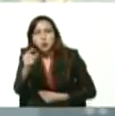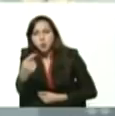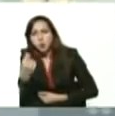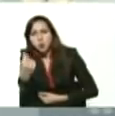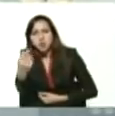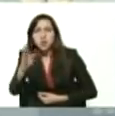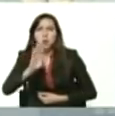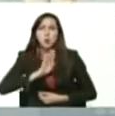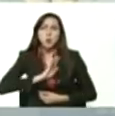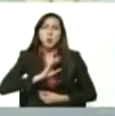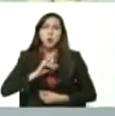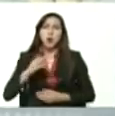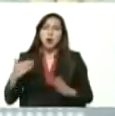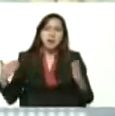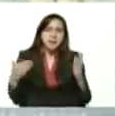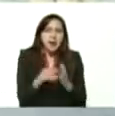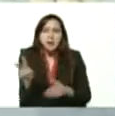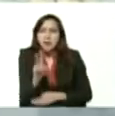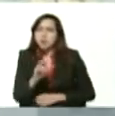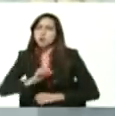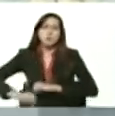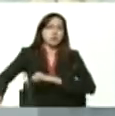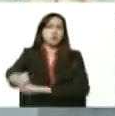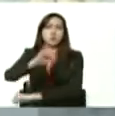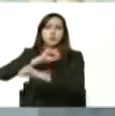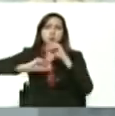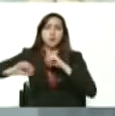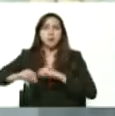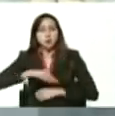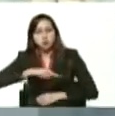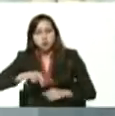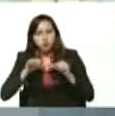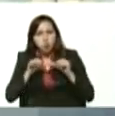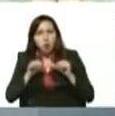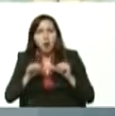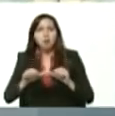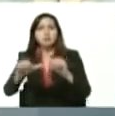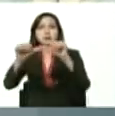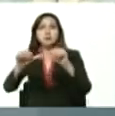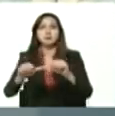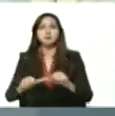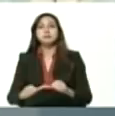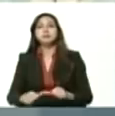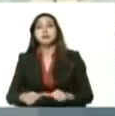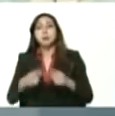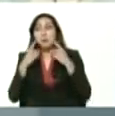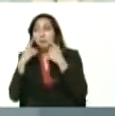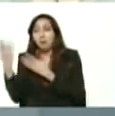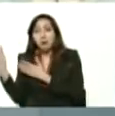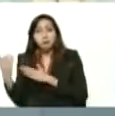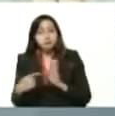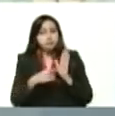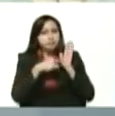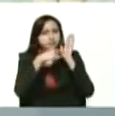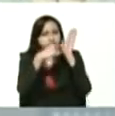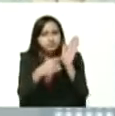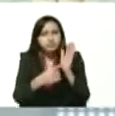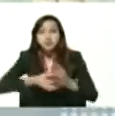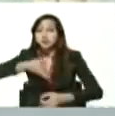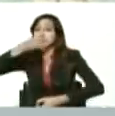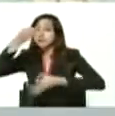nuestro país. vital. Y vamos avanzando. Vamos a ver estas muestras. Quiero que le expliquen bien a nuestro país